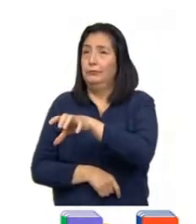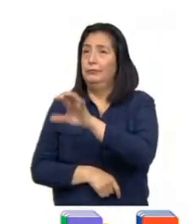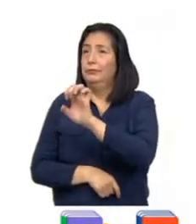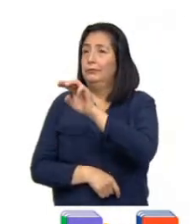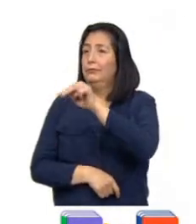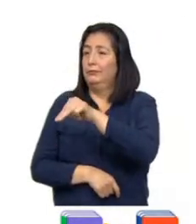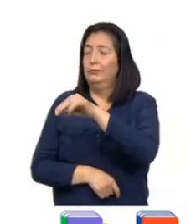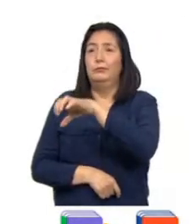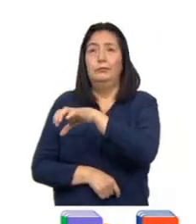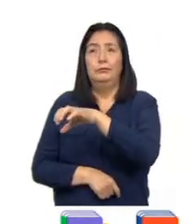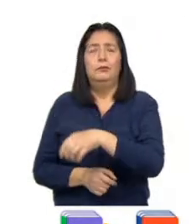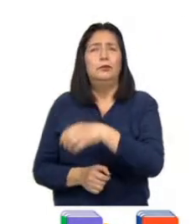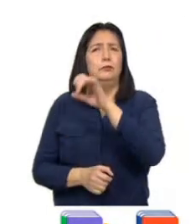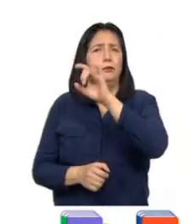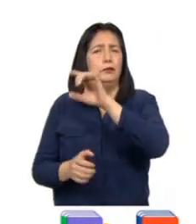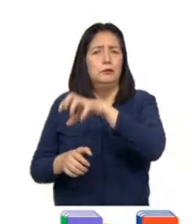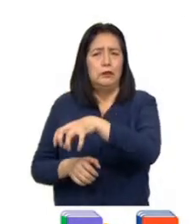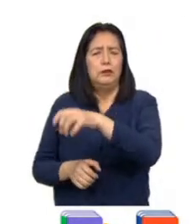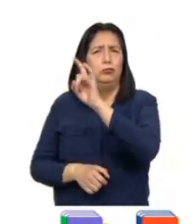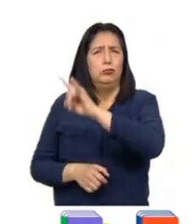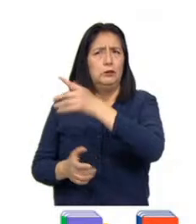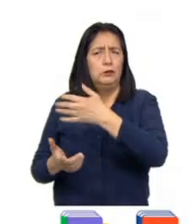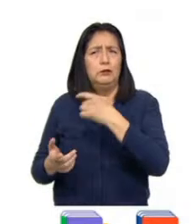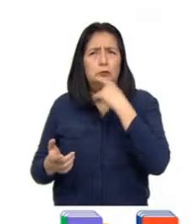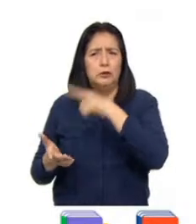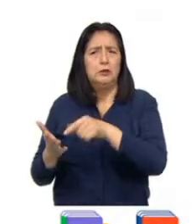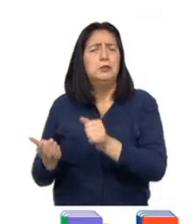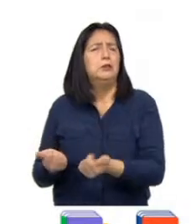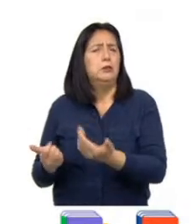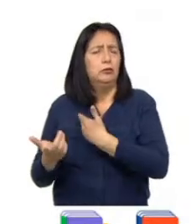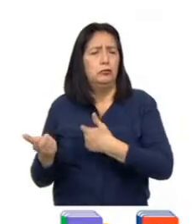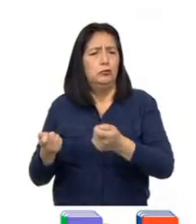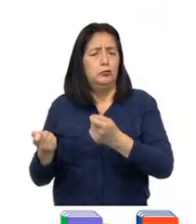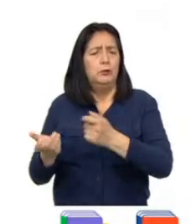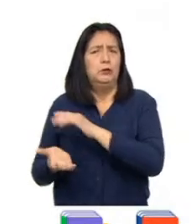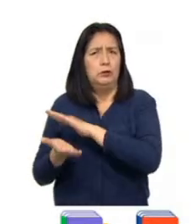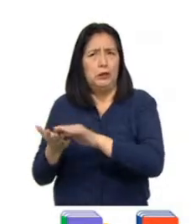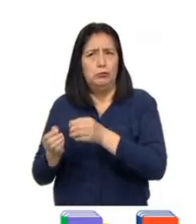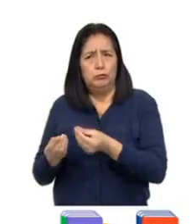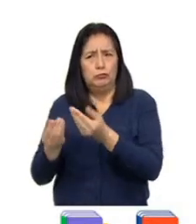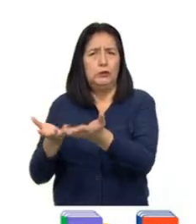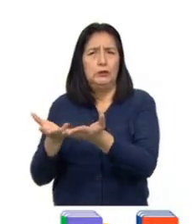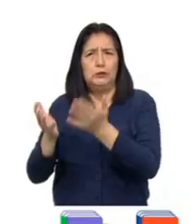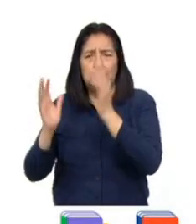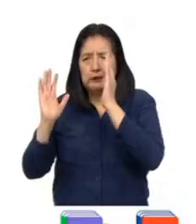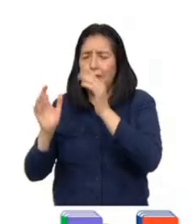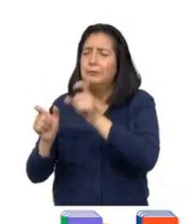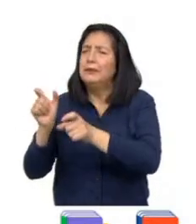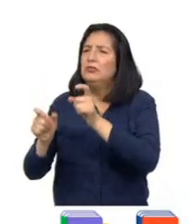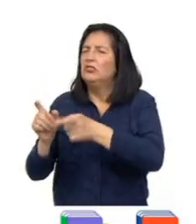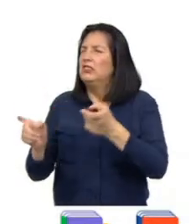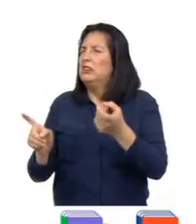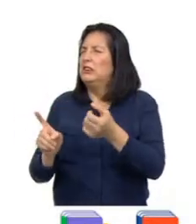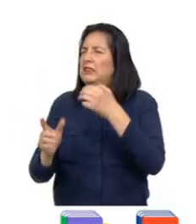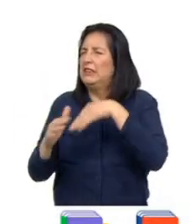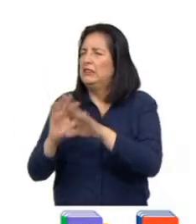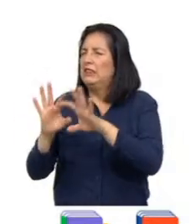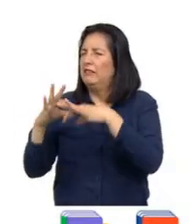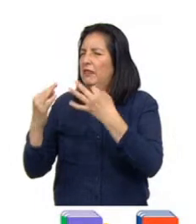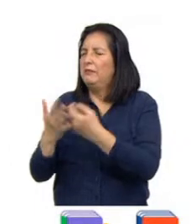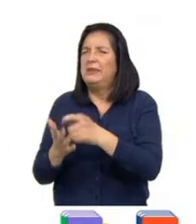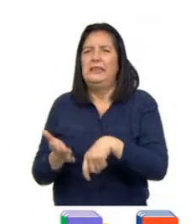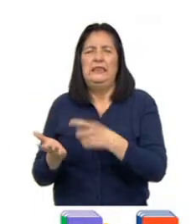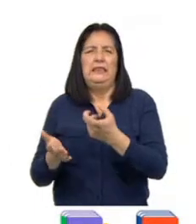Emergencia Mujer, que es un servicio público gratuito que atiende a víctimas de violencia familiar y sexual.